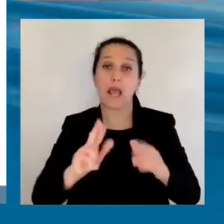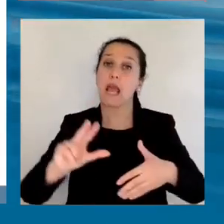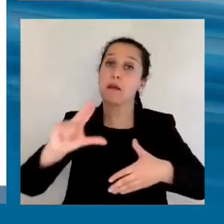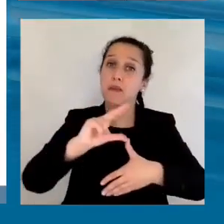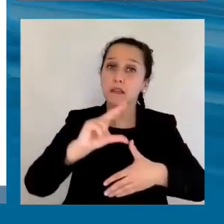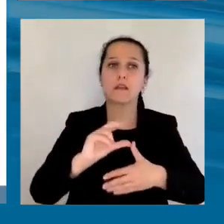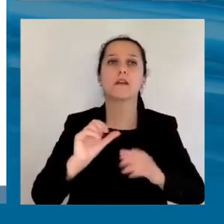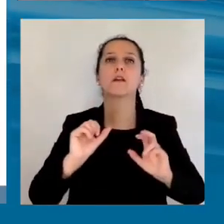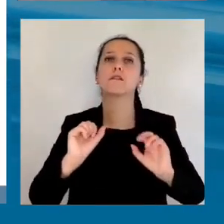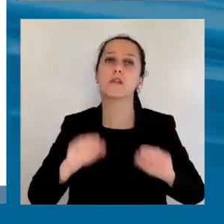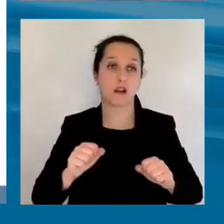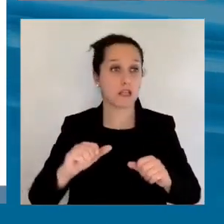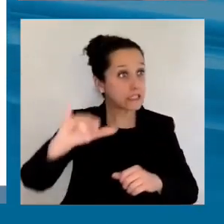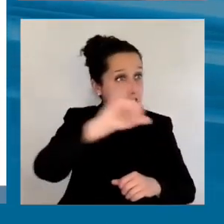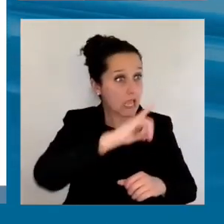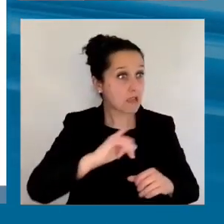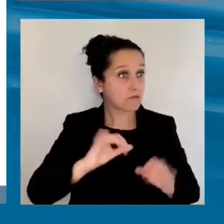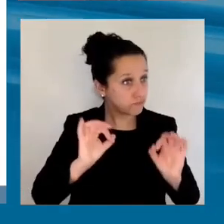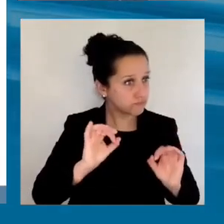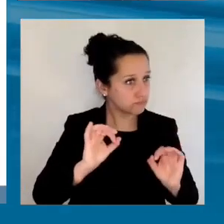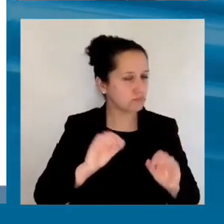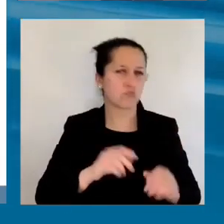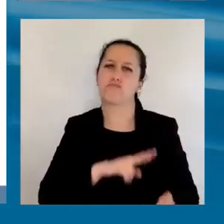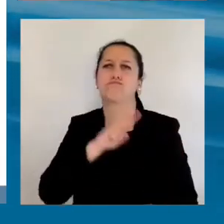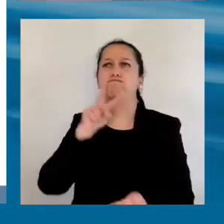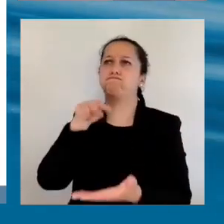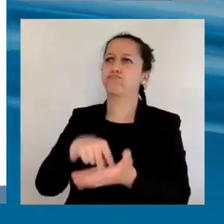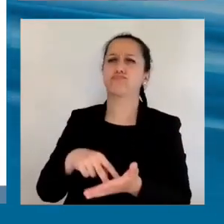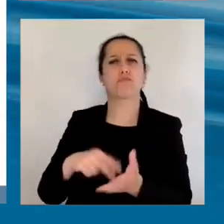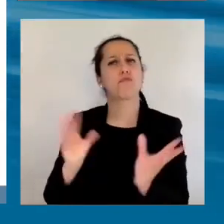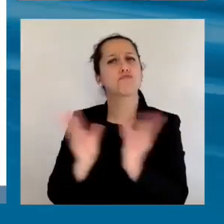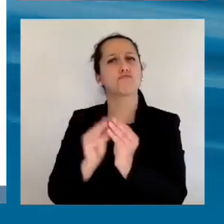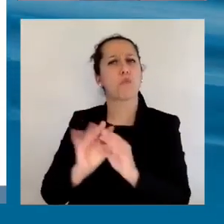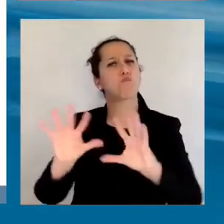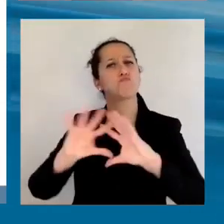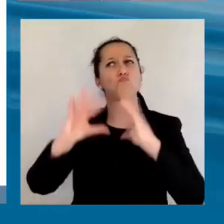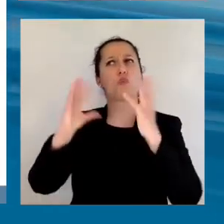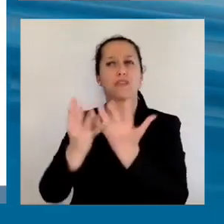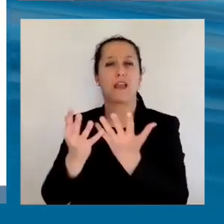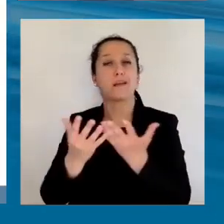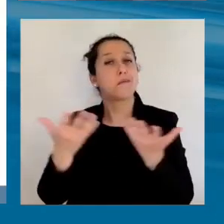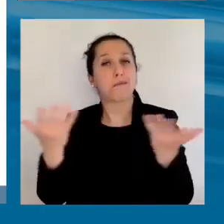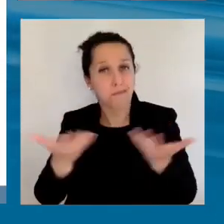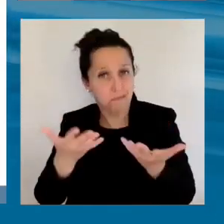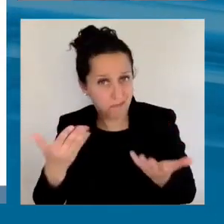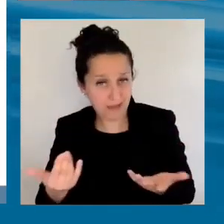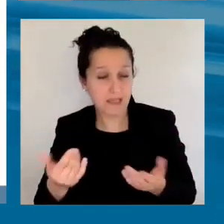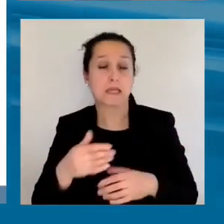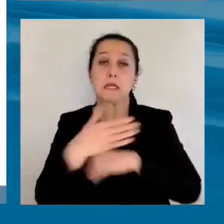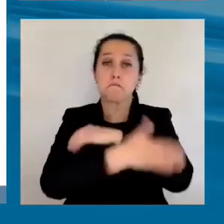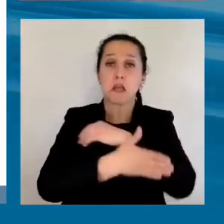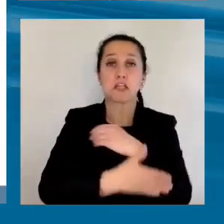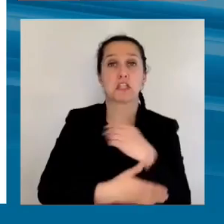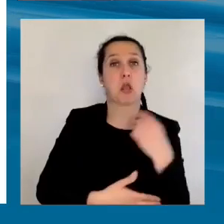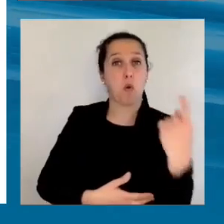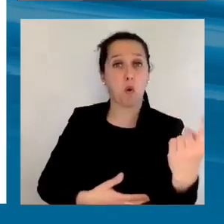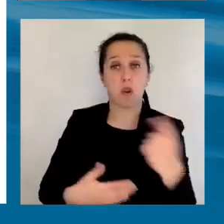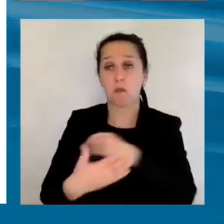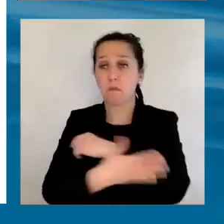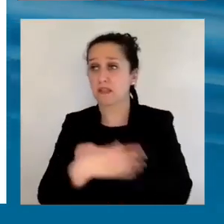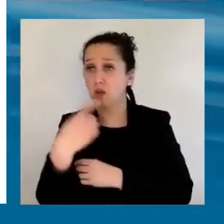cierto peso en foros mundiales, porque cada país individualmente, aunque sea muy grande, es más difícil.